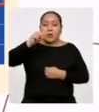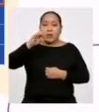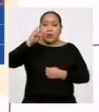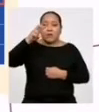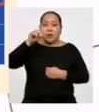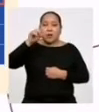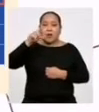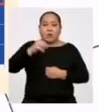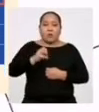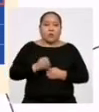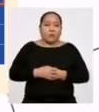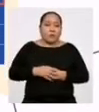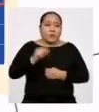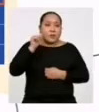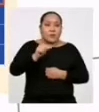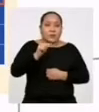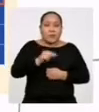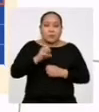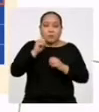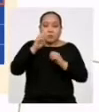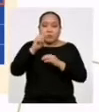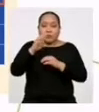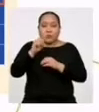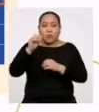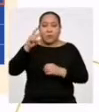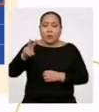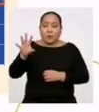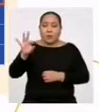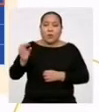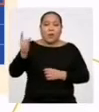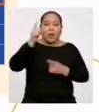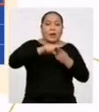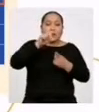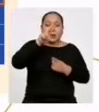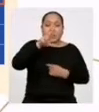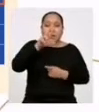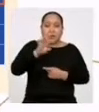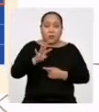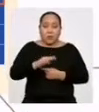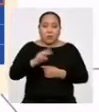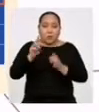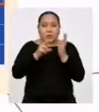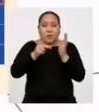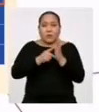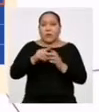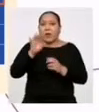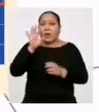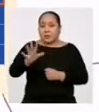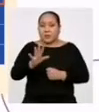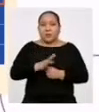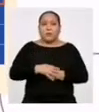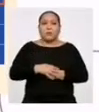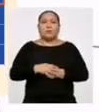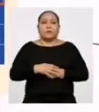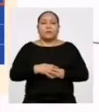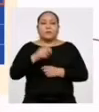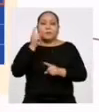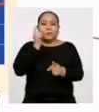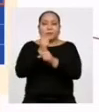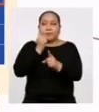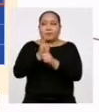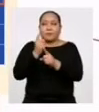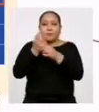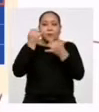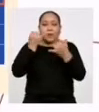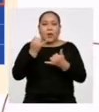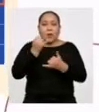de la mediana es de 29 a 34 Eso quiere decir que es 5 Efectivamente Ahora